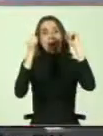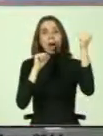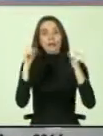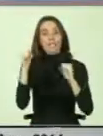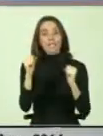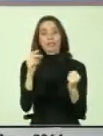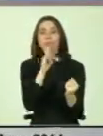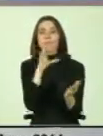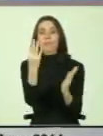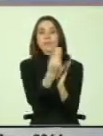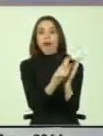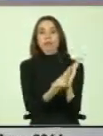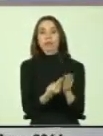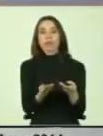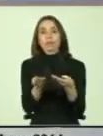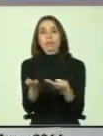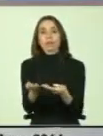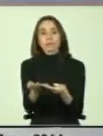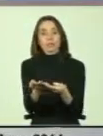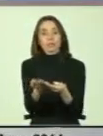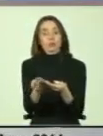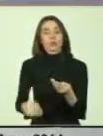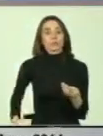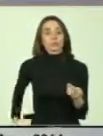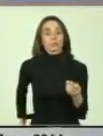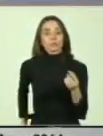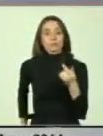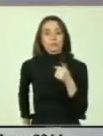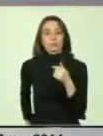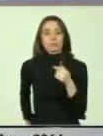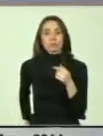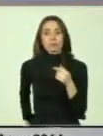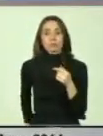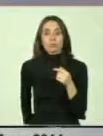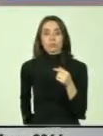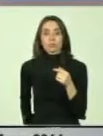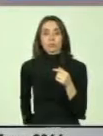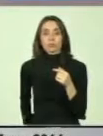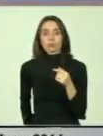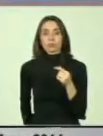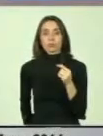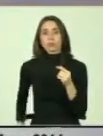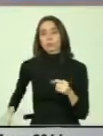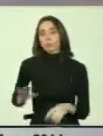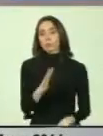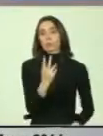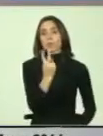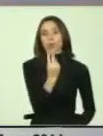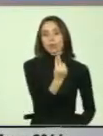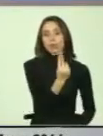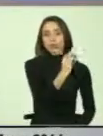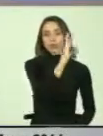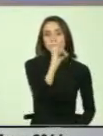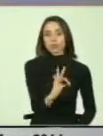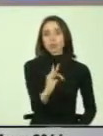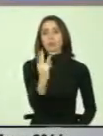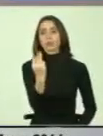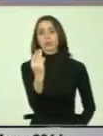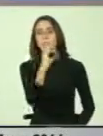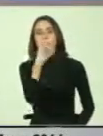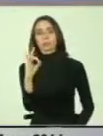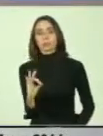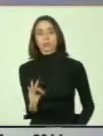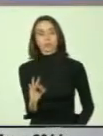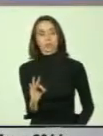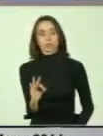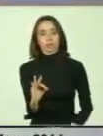juntan los datos en atención, no las diferencian. Por tanto, es solo una estimación, hablan en torno al 12, 13%. O